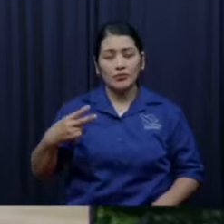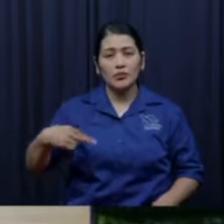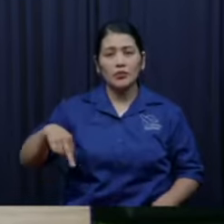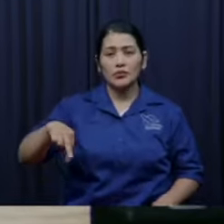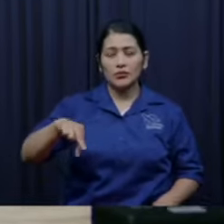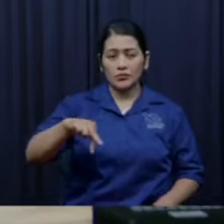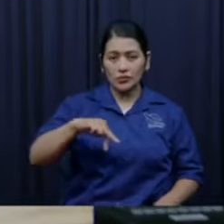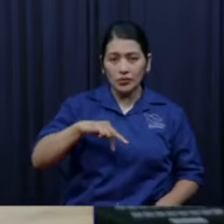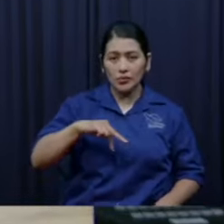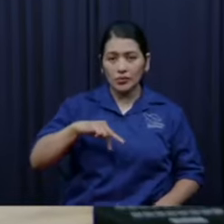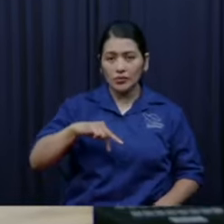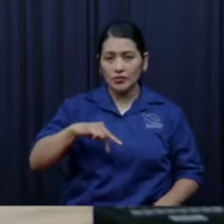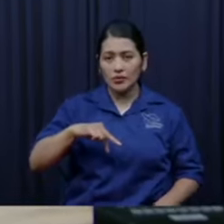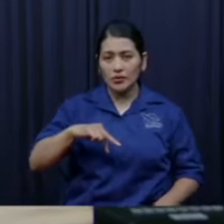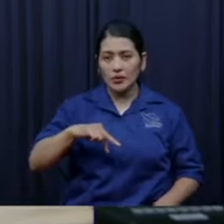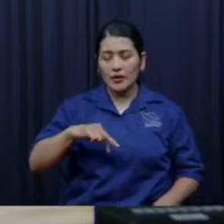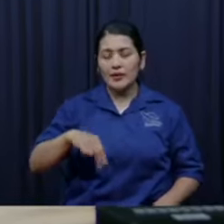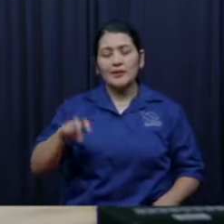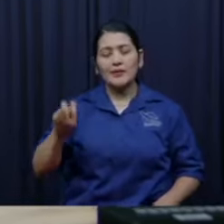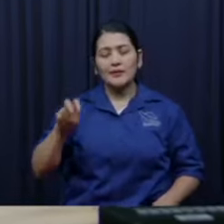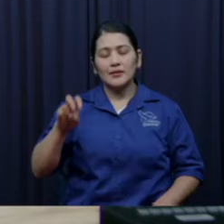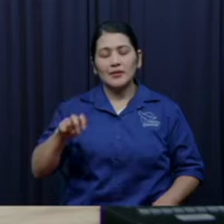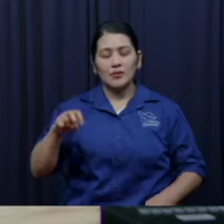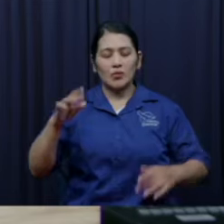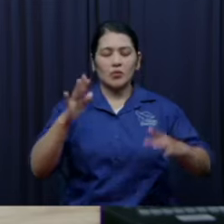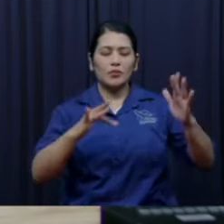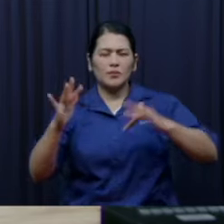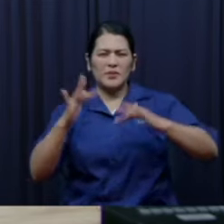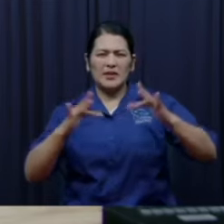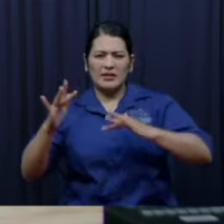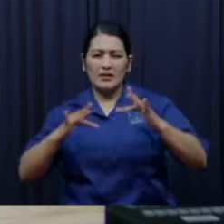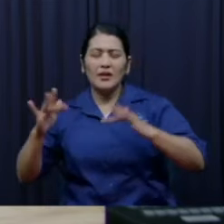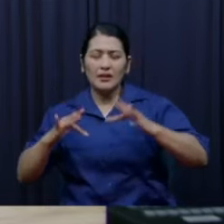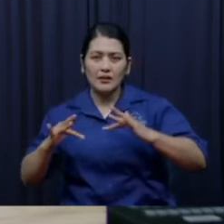significa abundancia, una vida en abundancia.